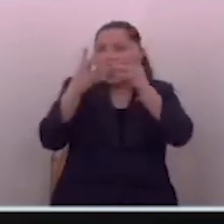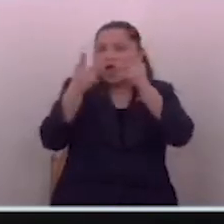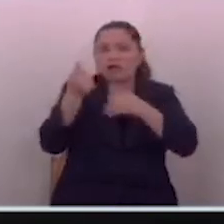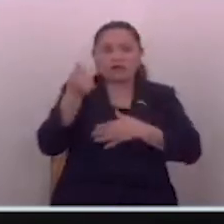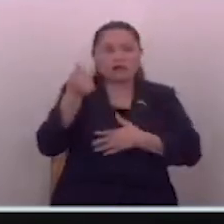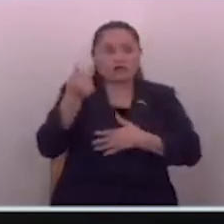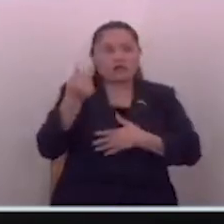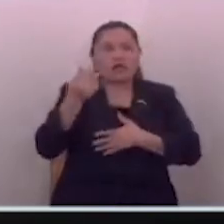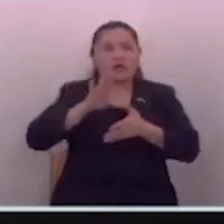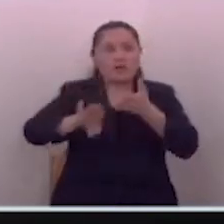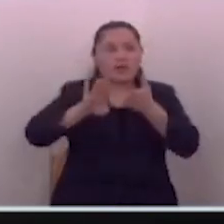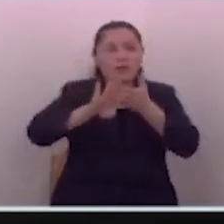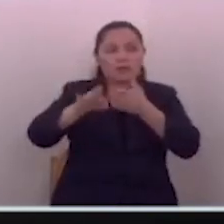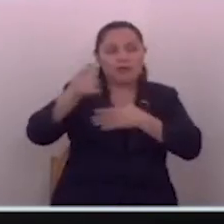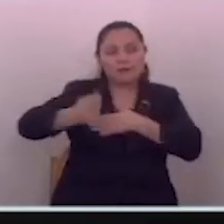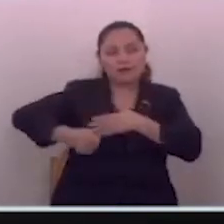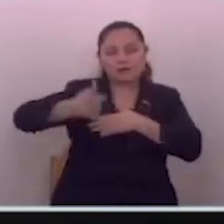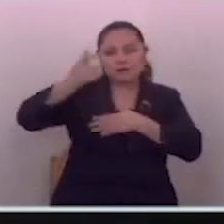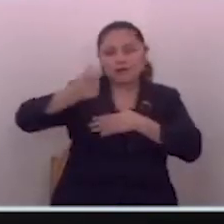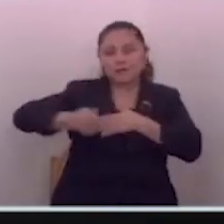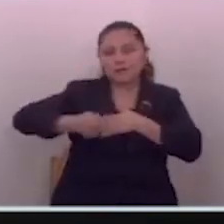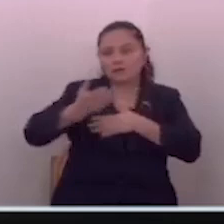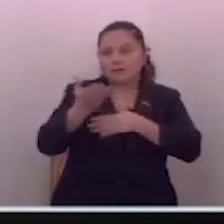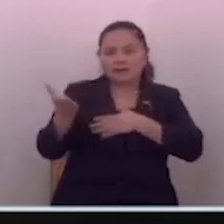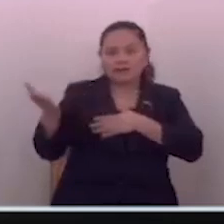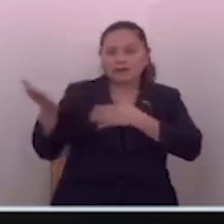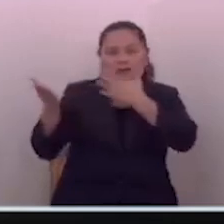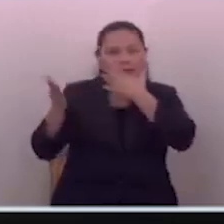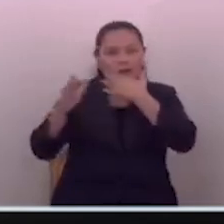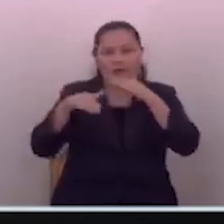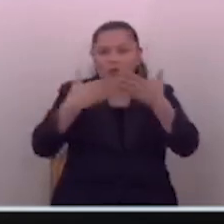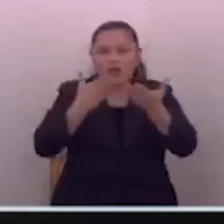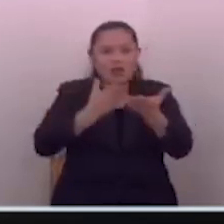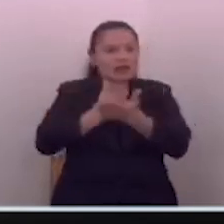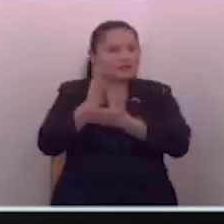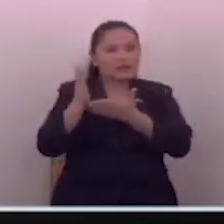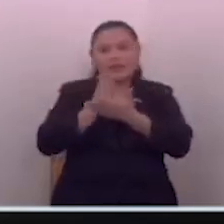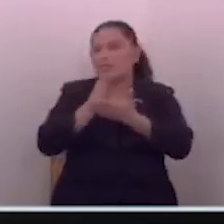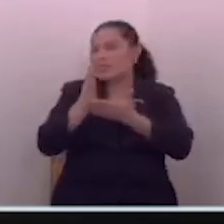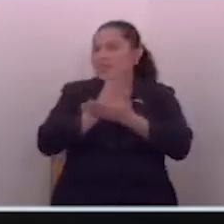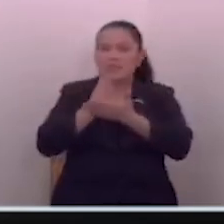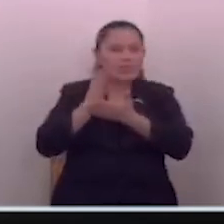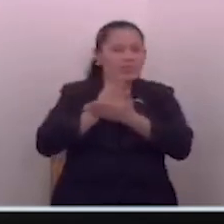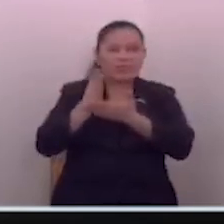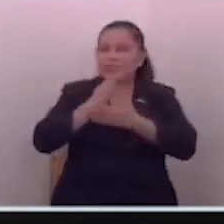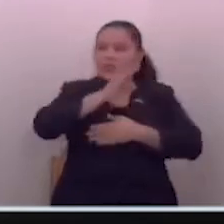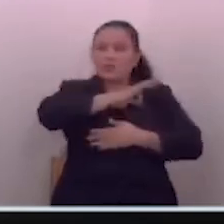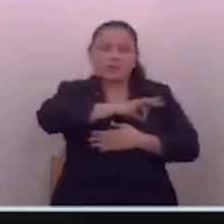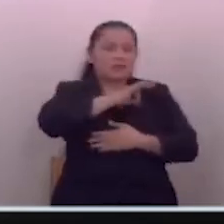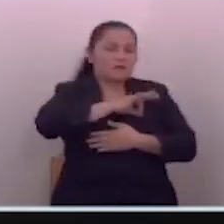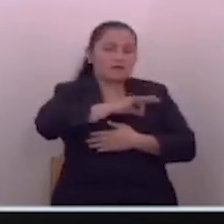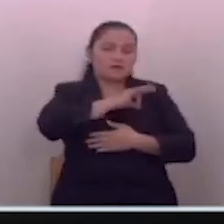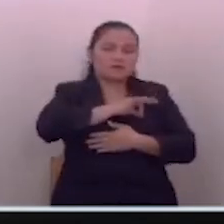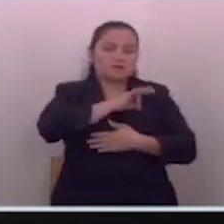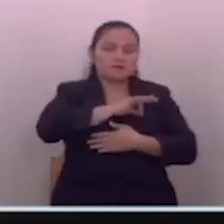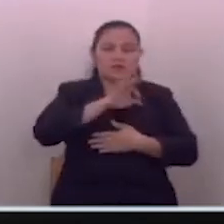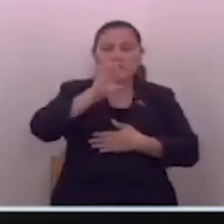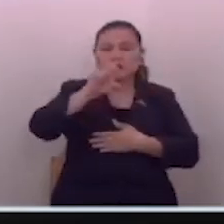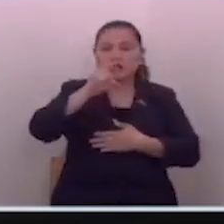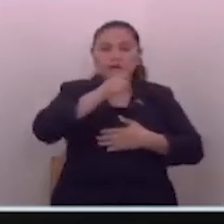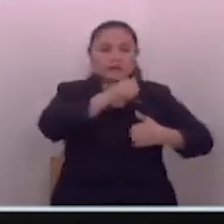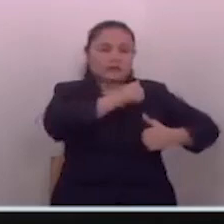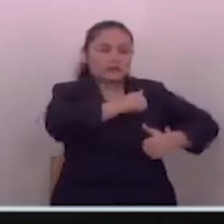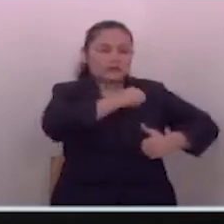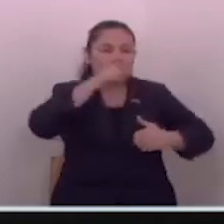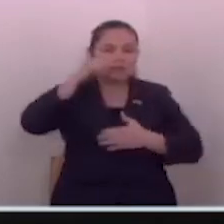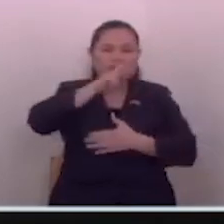para el pago de las pensiones, que no hay fondo para acceso a ningún beneficio de los excombatientes,